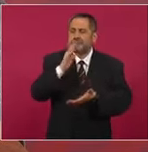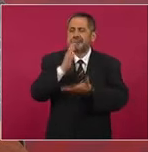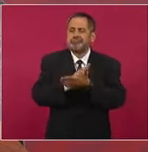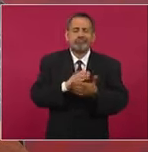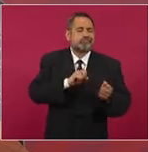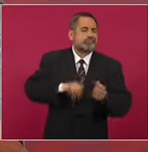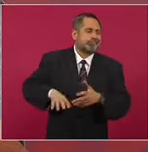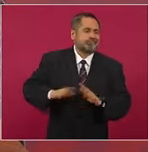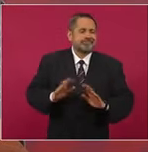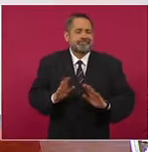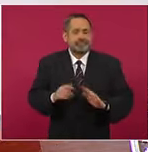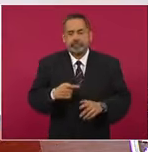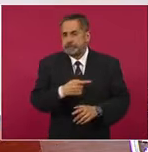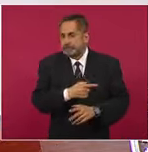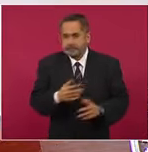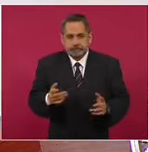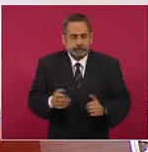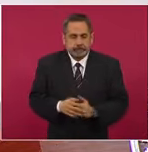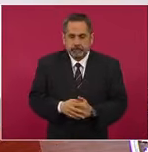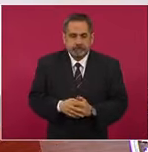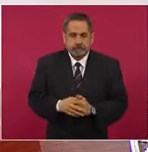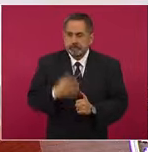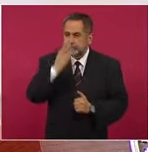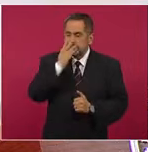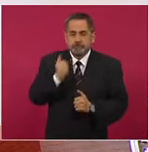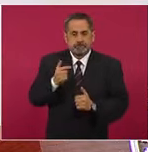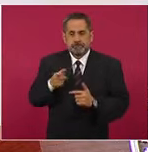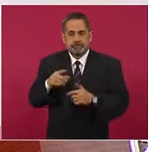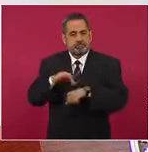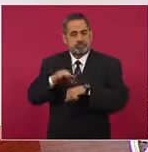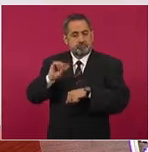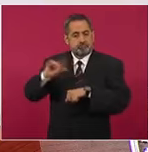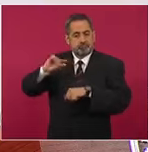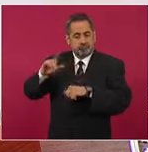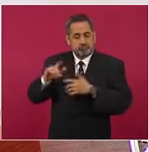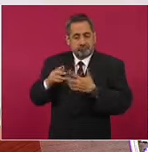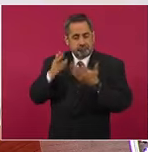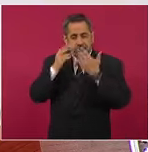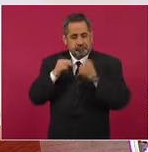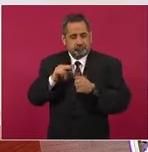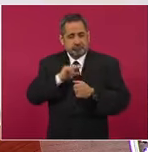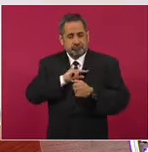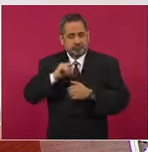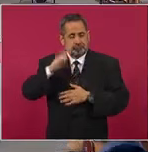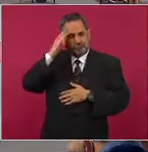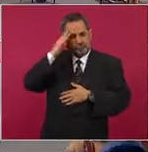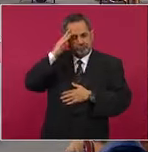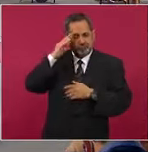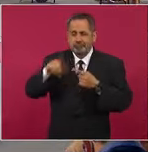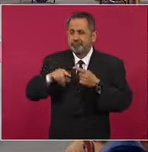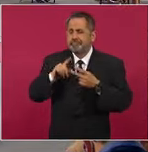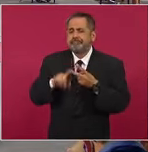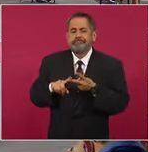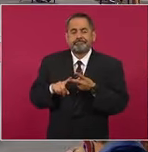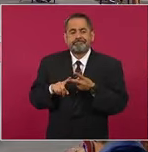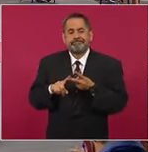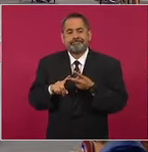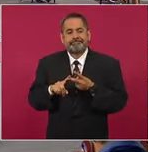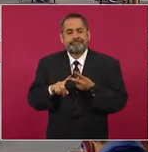educación y no tenemos los médicos generales y menos